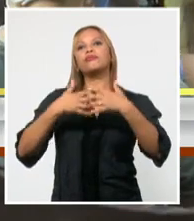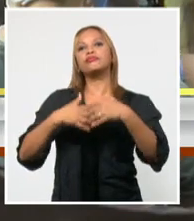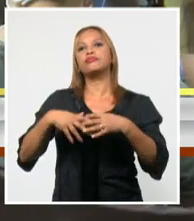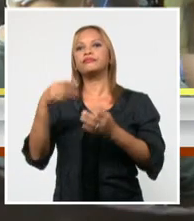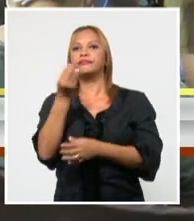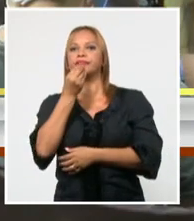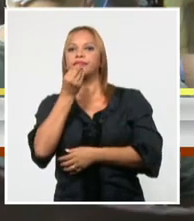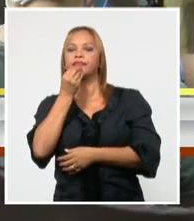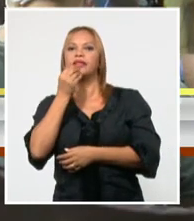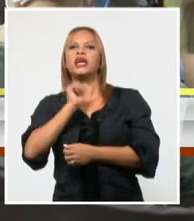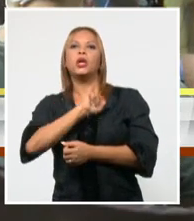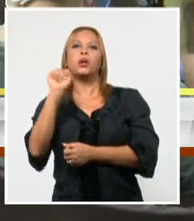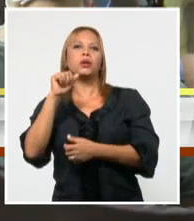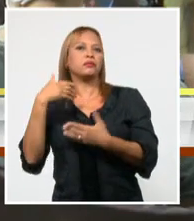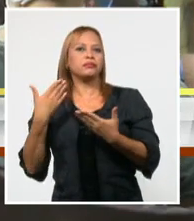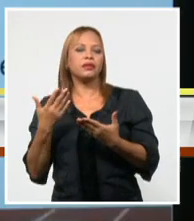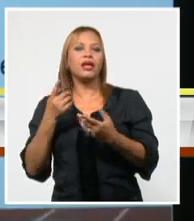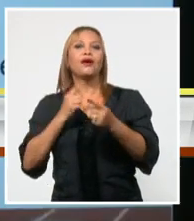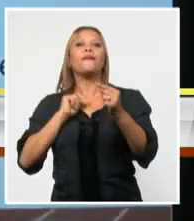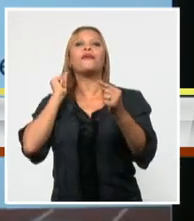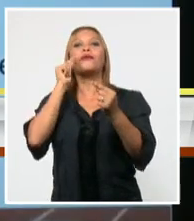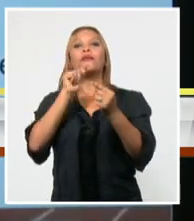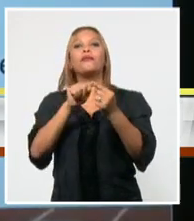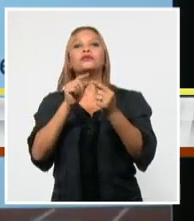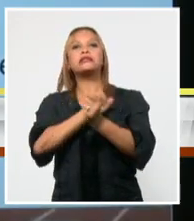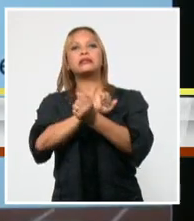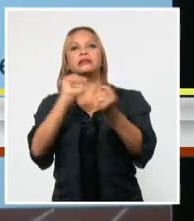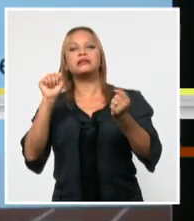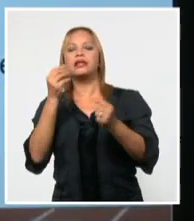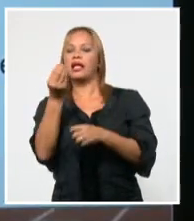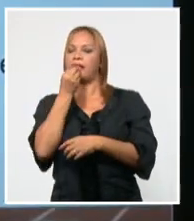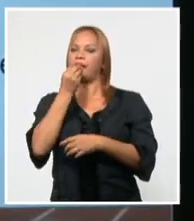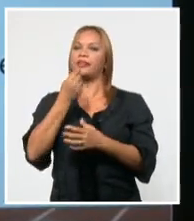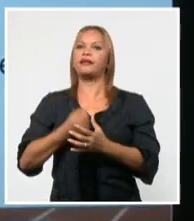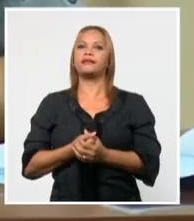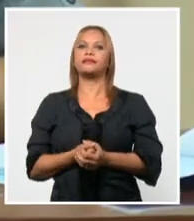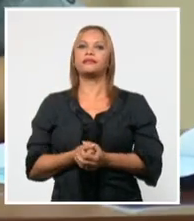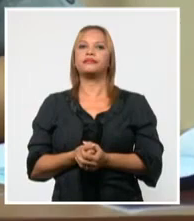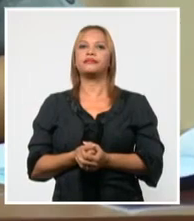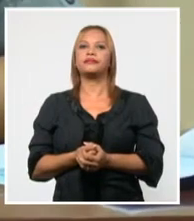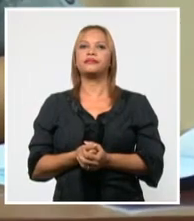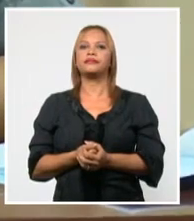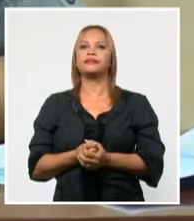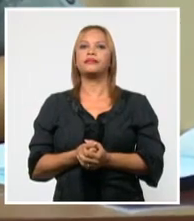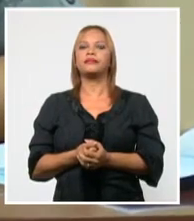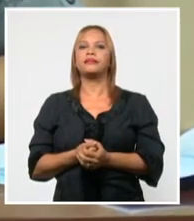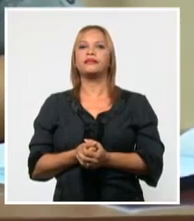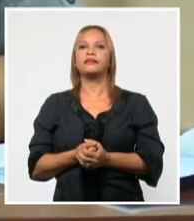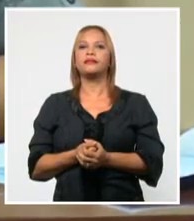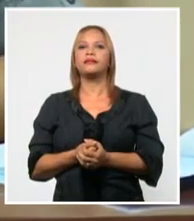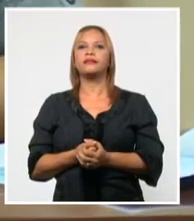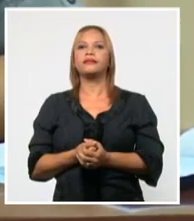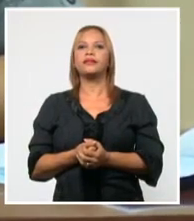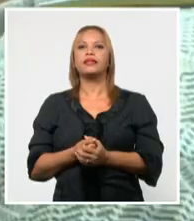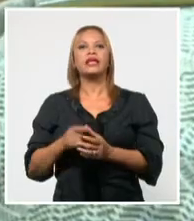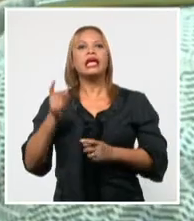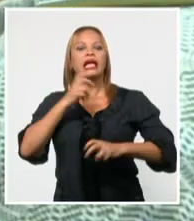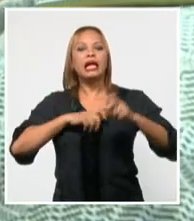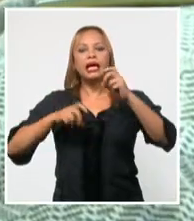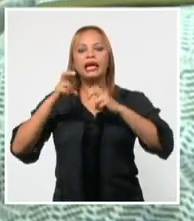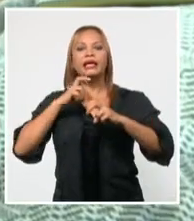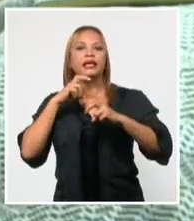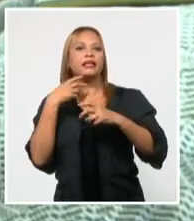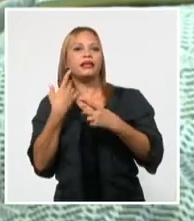y en lograr el propósito de la soberanía alimentaria. La aplicación de la genética en interés de la ganadería